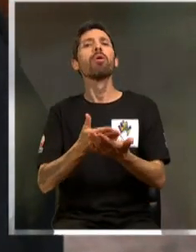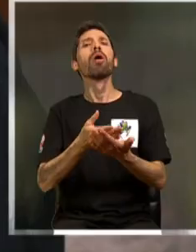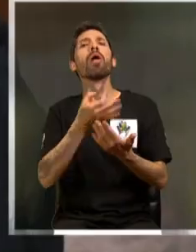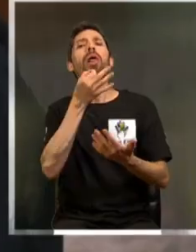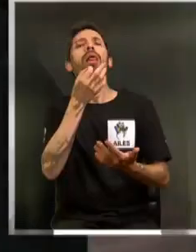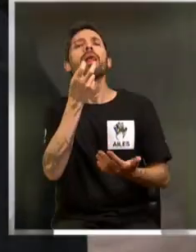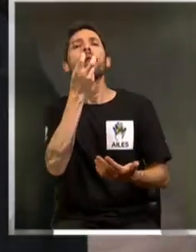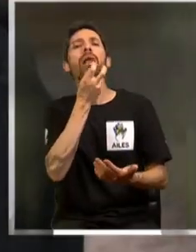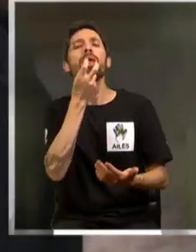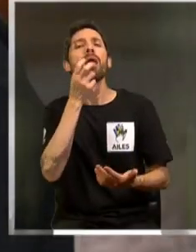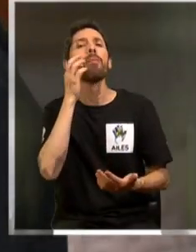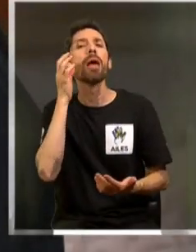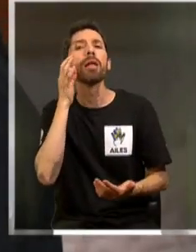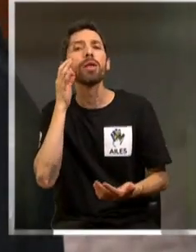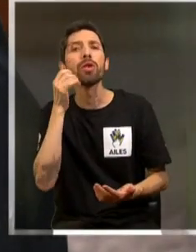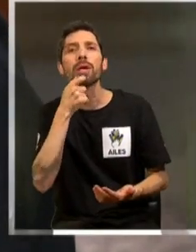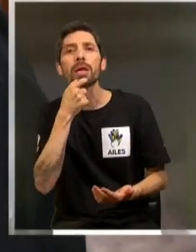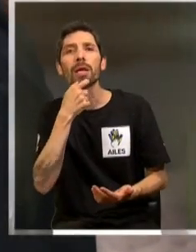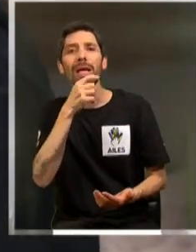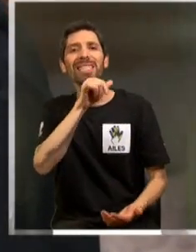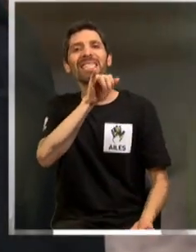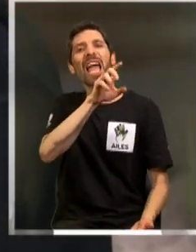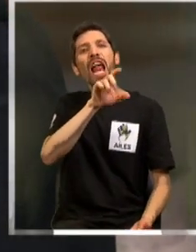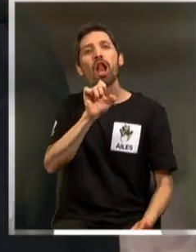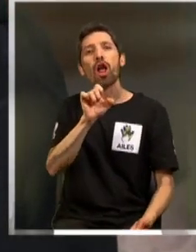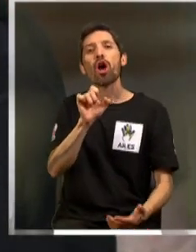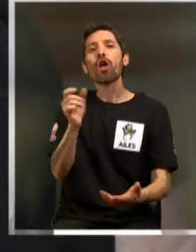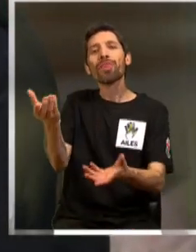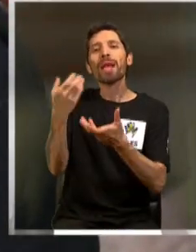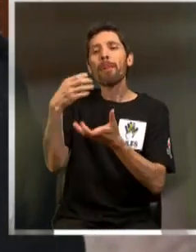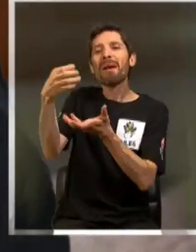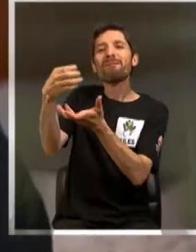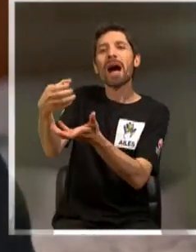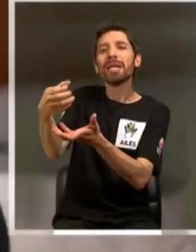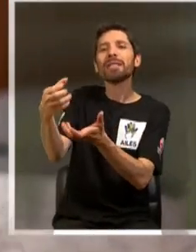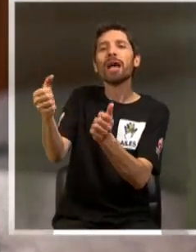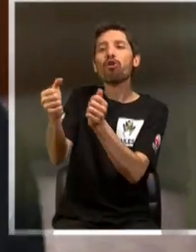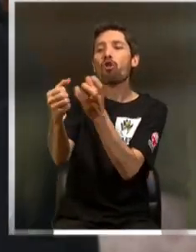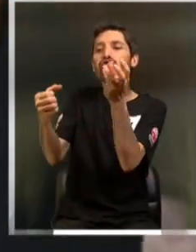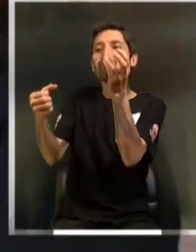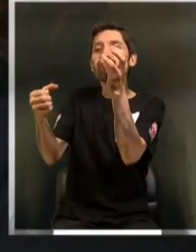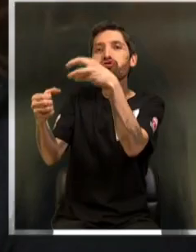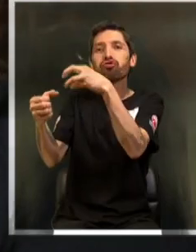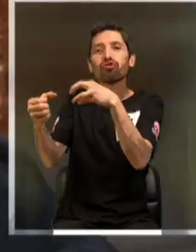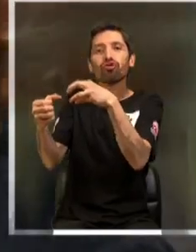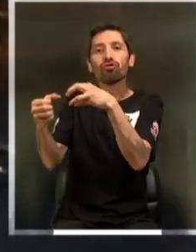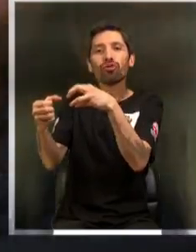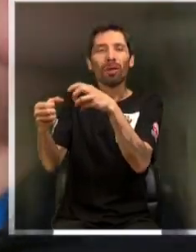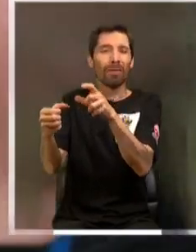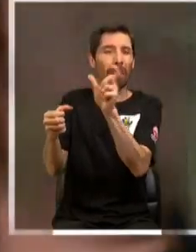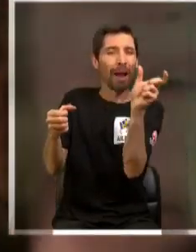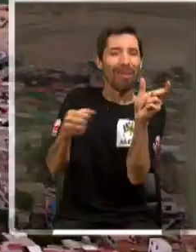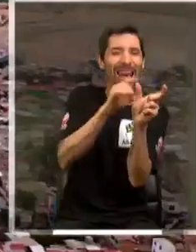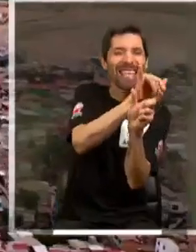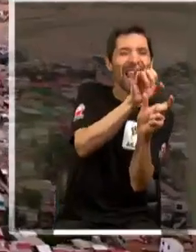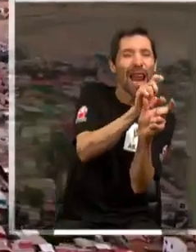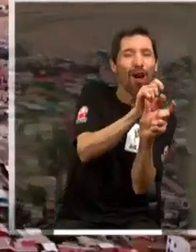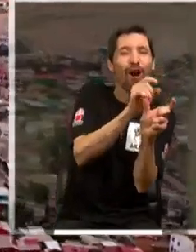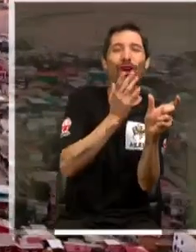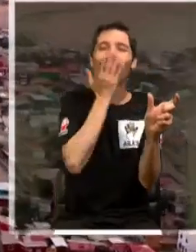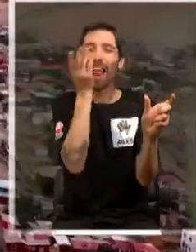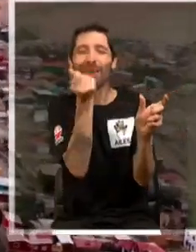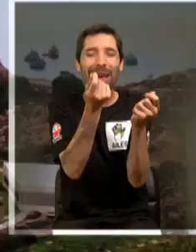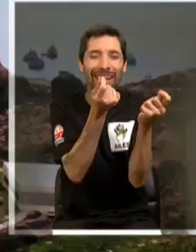en inglés. Yellow. Úselo en una oración. Tráigame un vaso de agua con yellow. Chiste malísimo. Aplaudan ustedes. Aplaudan.